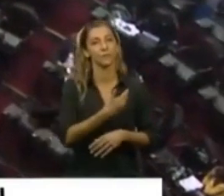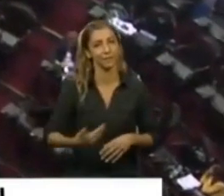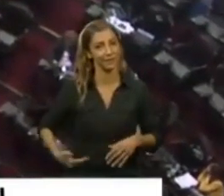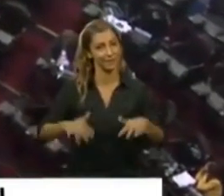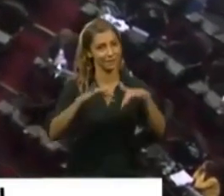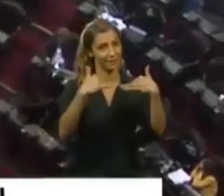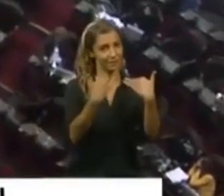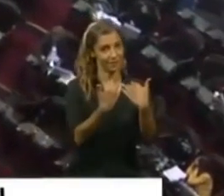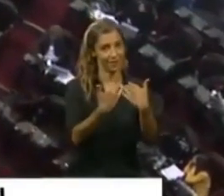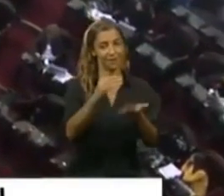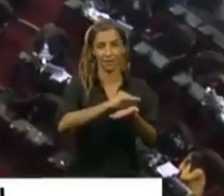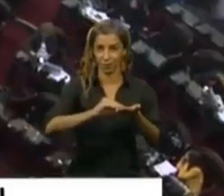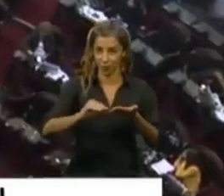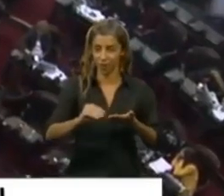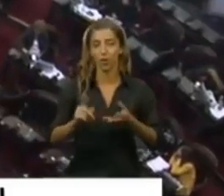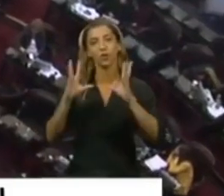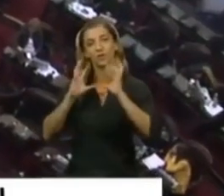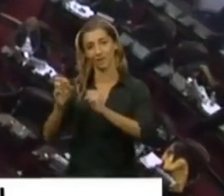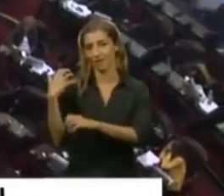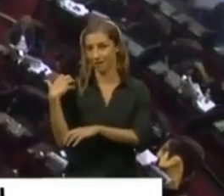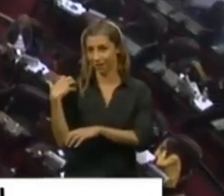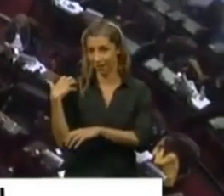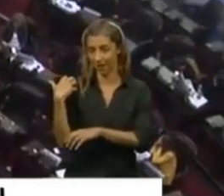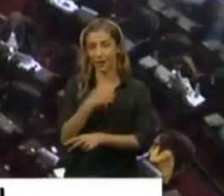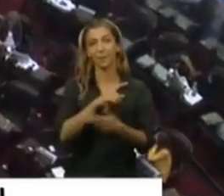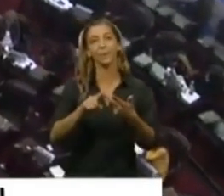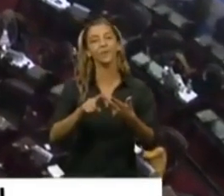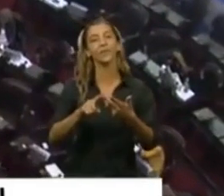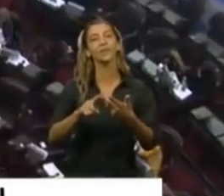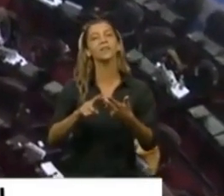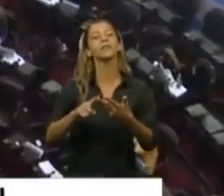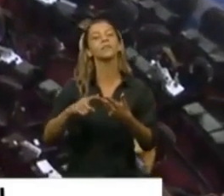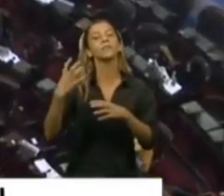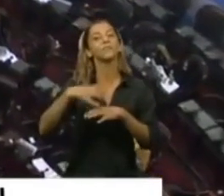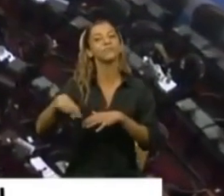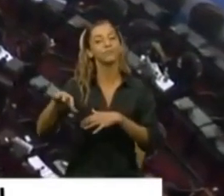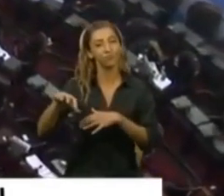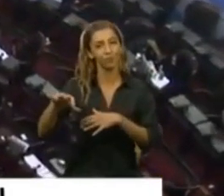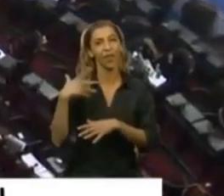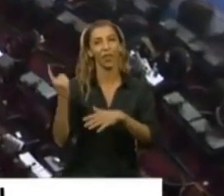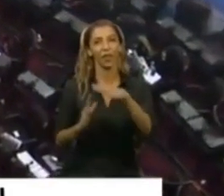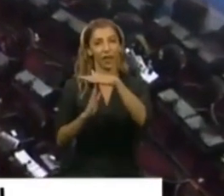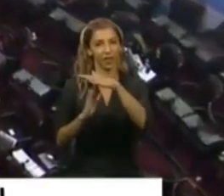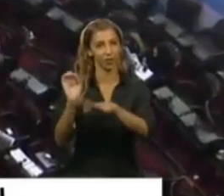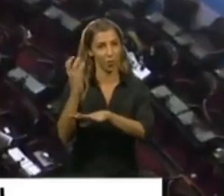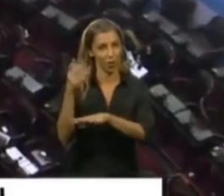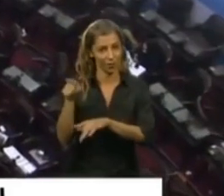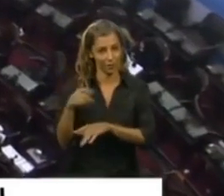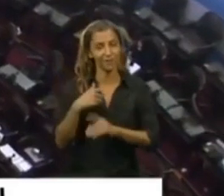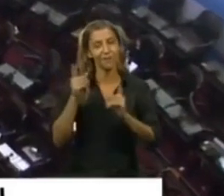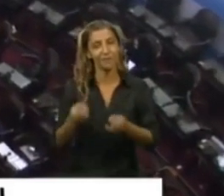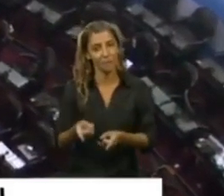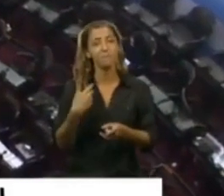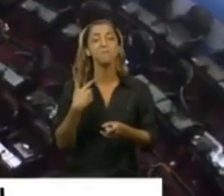a la Secretaría General, a la Dirección de Modernización y también al personal permanente del área de